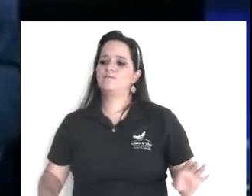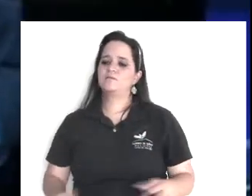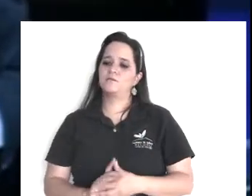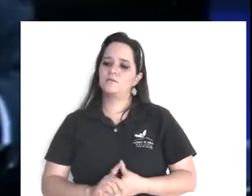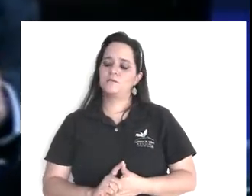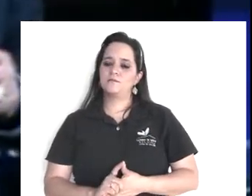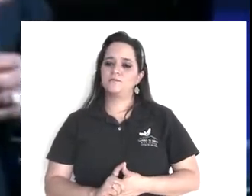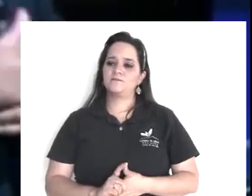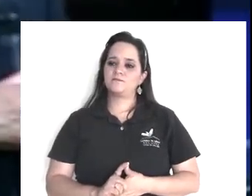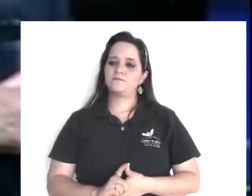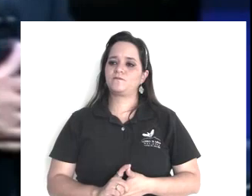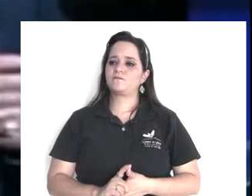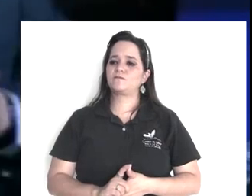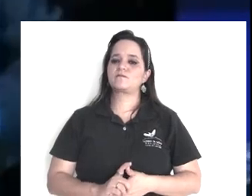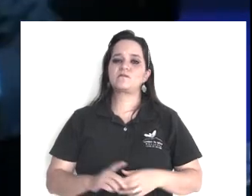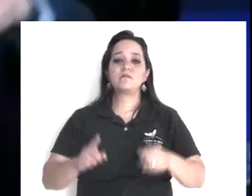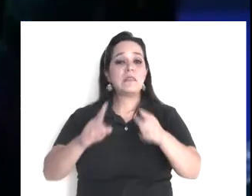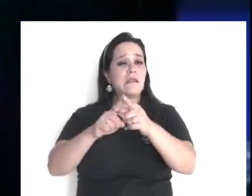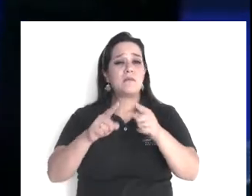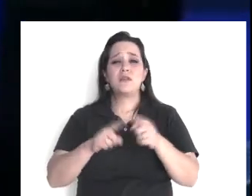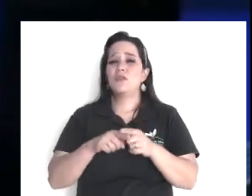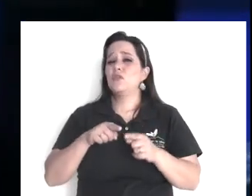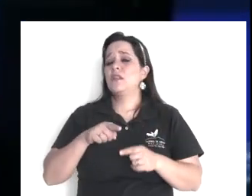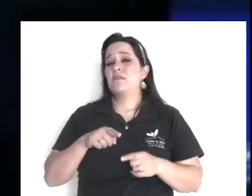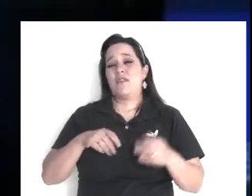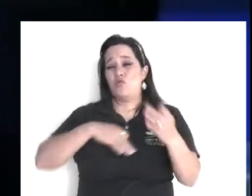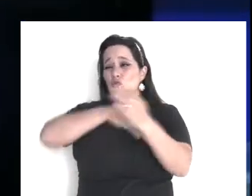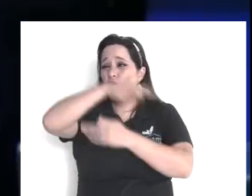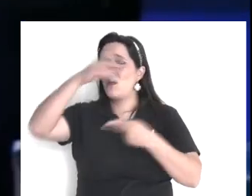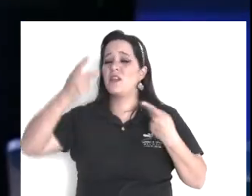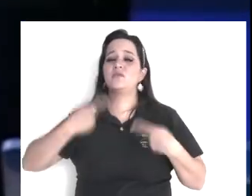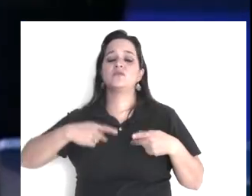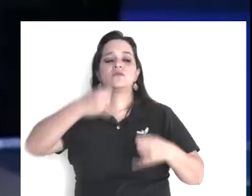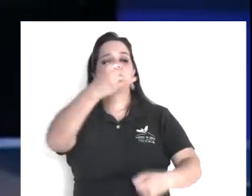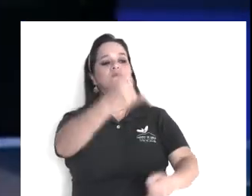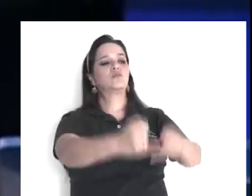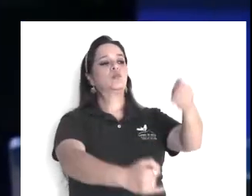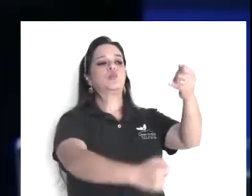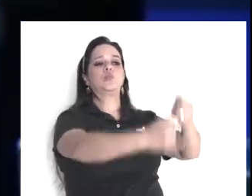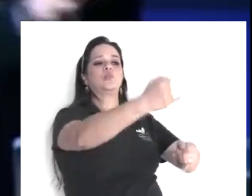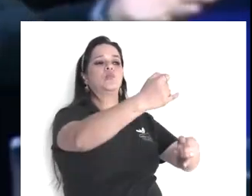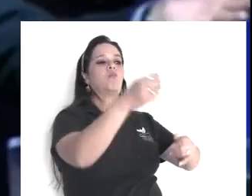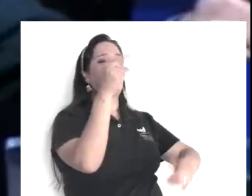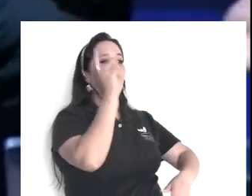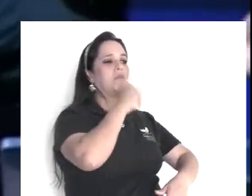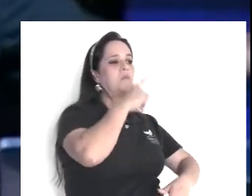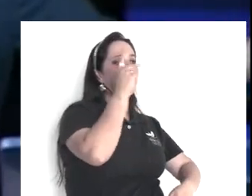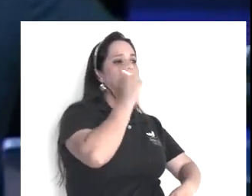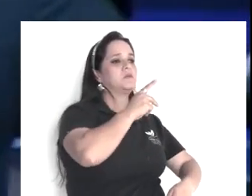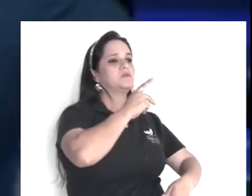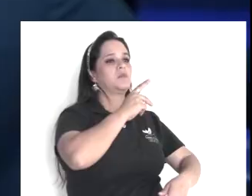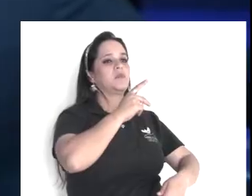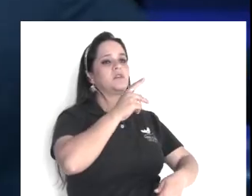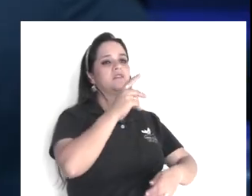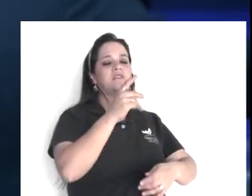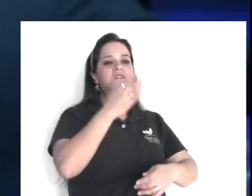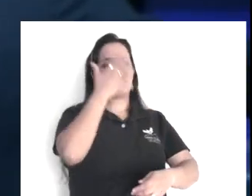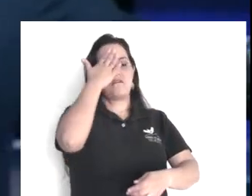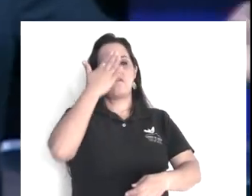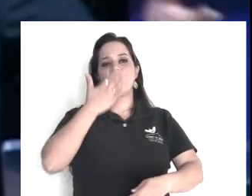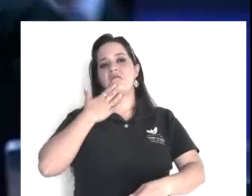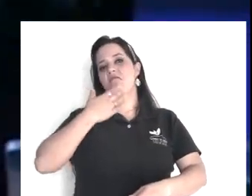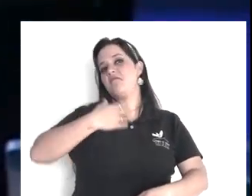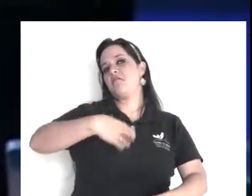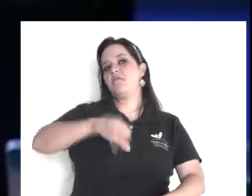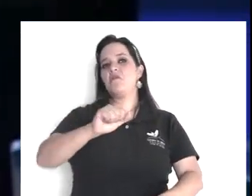los ministros de Dios, los sacerdotes, se les juzga a todos, como pederastas, por favor hermanos, o sea, es